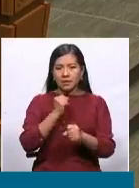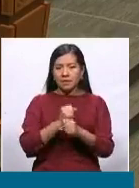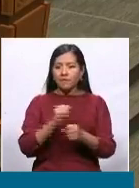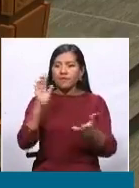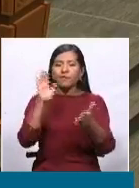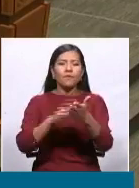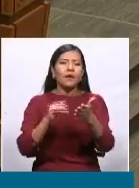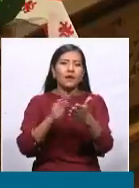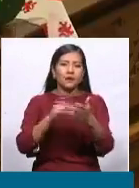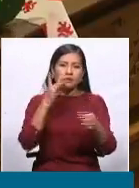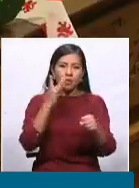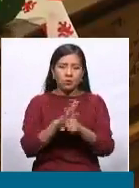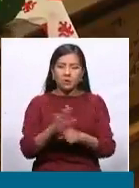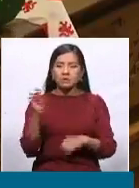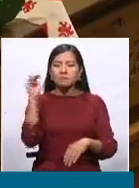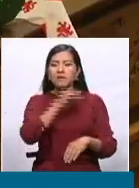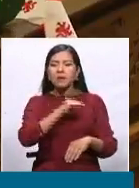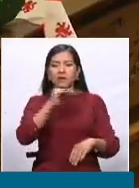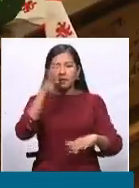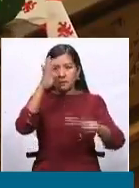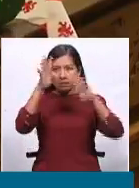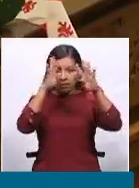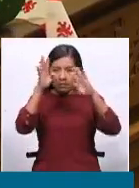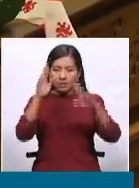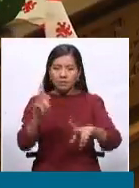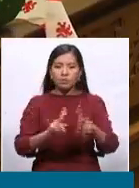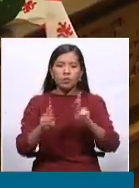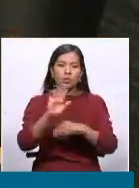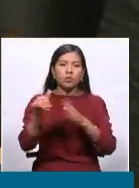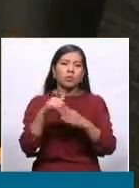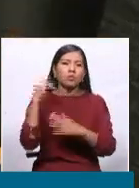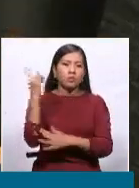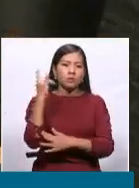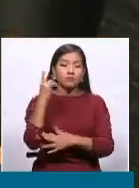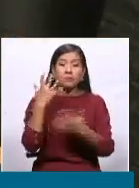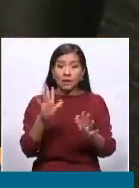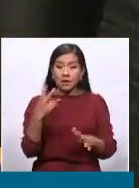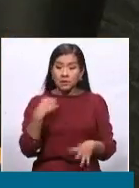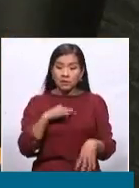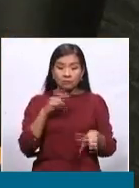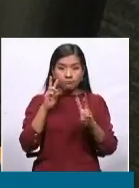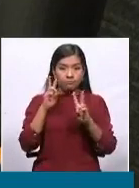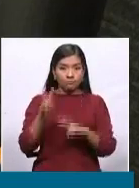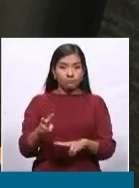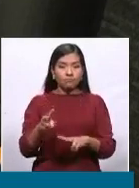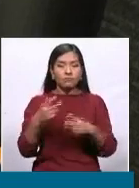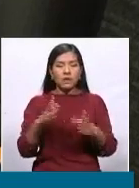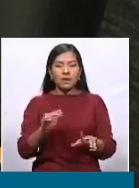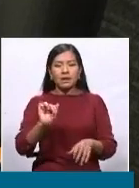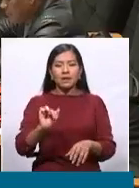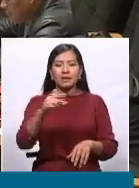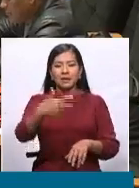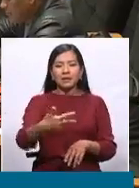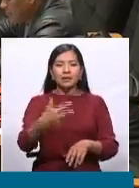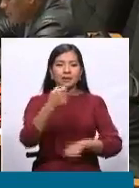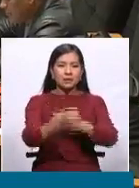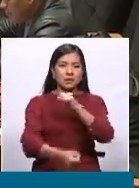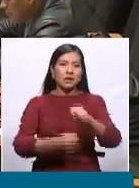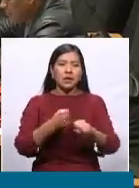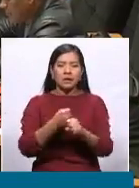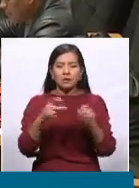las mentiras que le dice al pueblo boliviano. Hemos visto y estamos entrando a un tercer año legislativo,